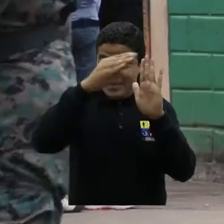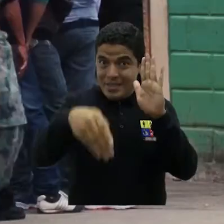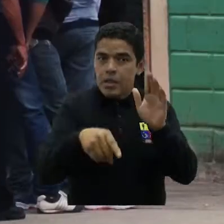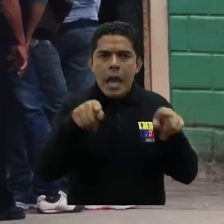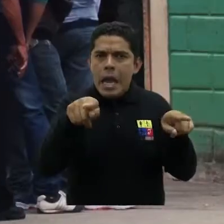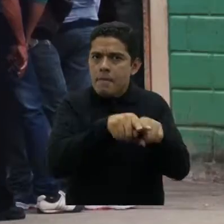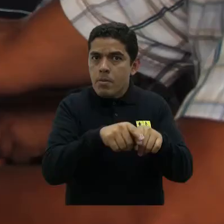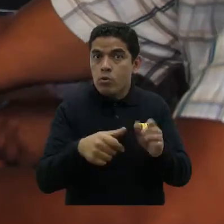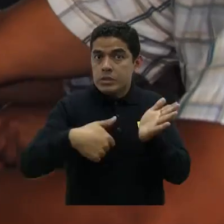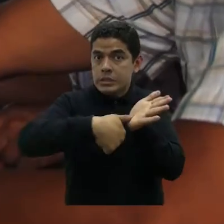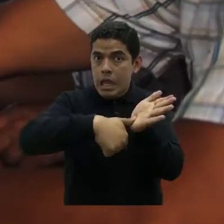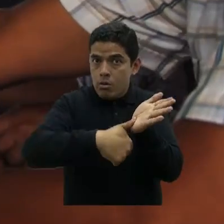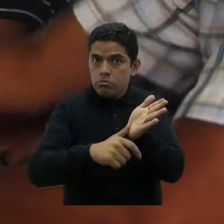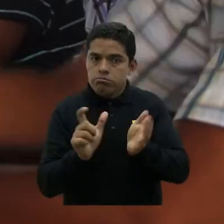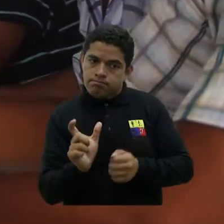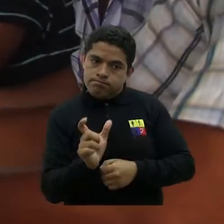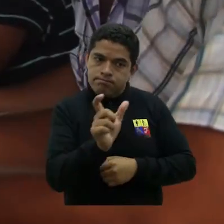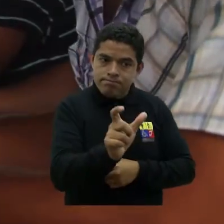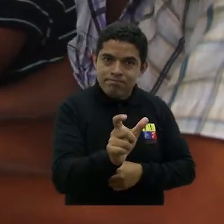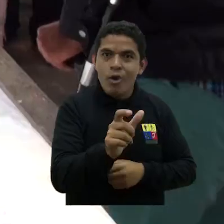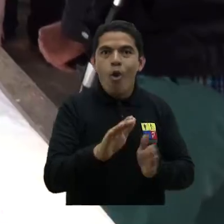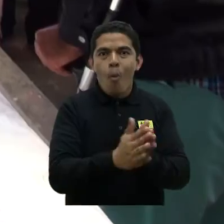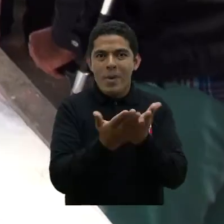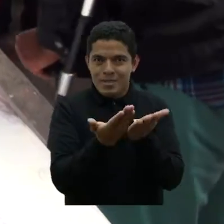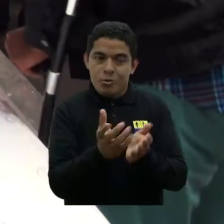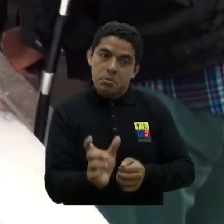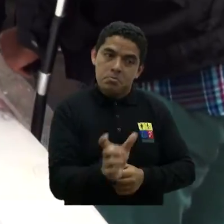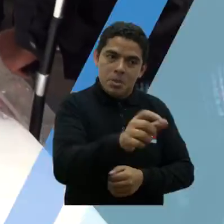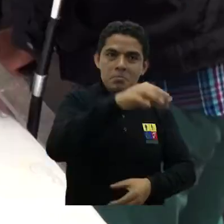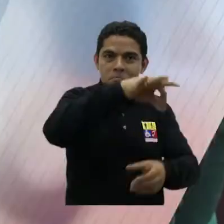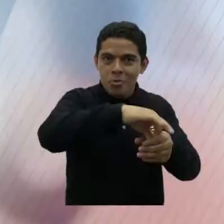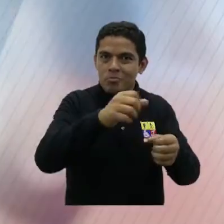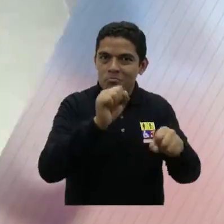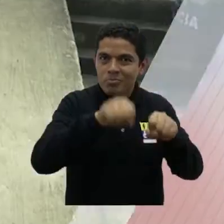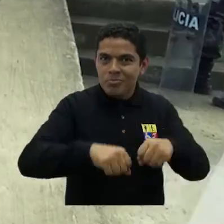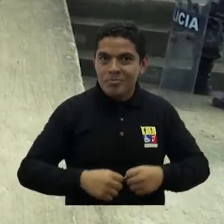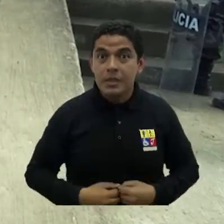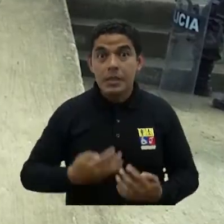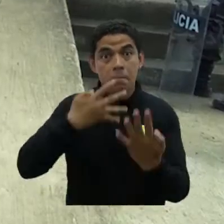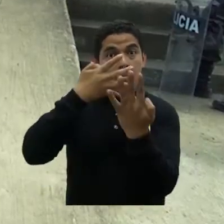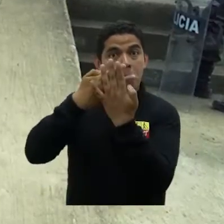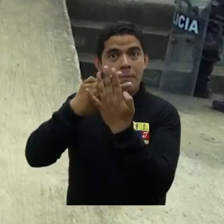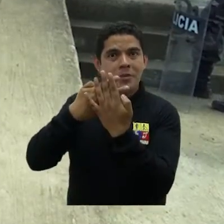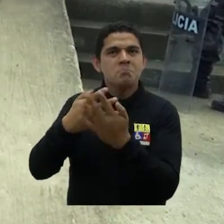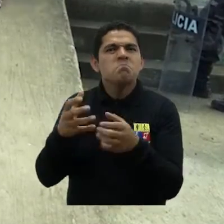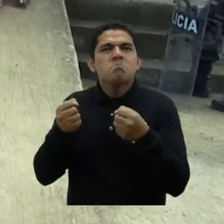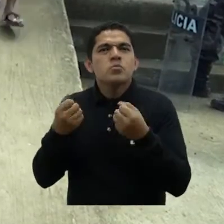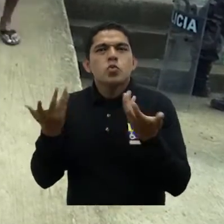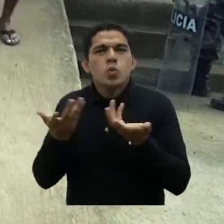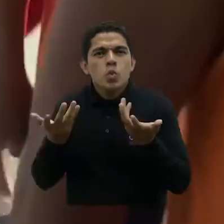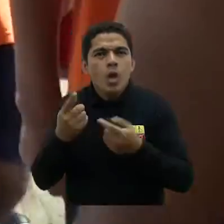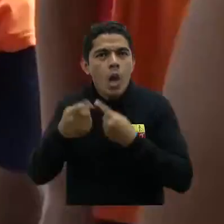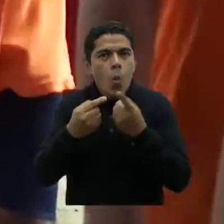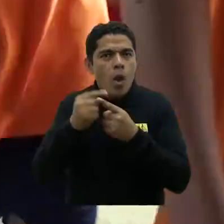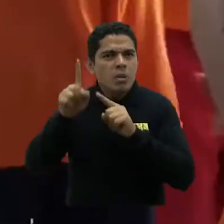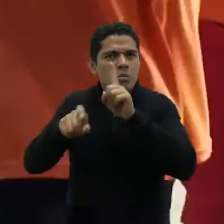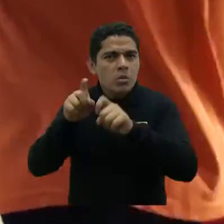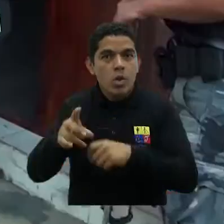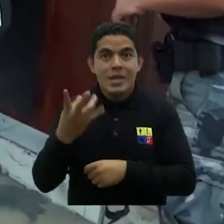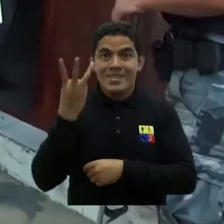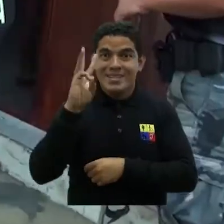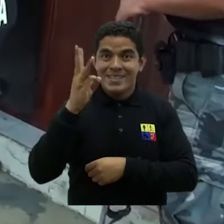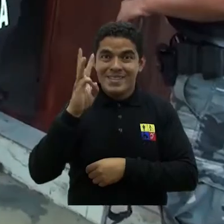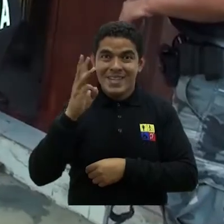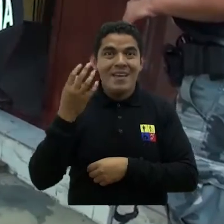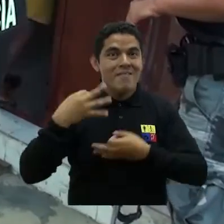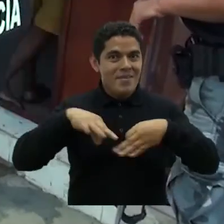andinos, portando su cédula de ciudadanía, identidad o pasaporte. Las personas privadas de la libertad podrán decidir sobre la consulta el 16